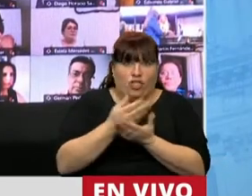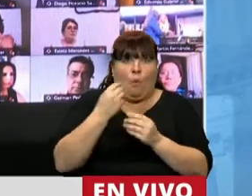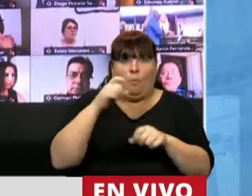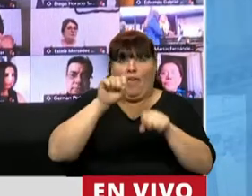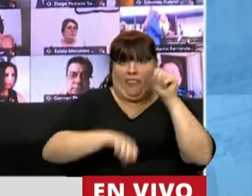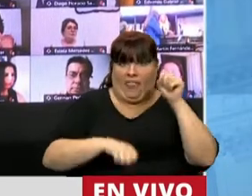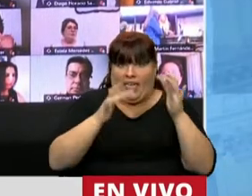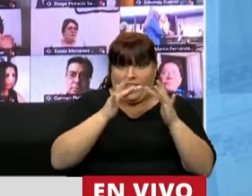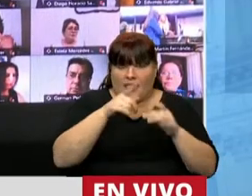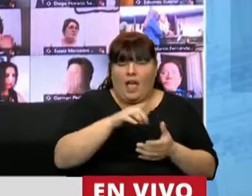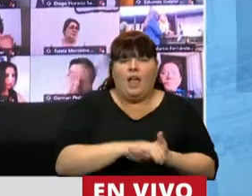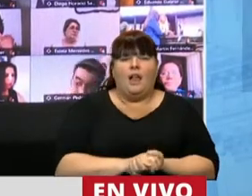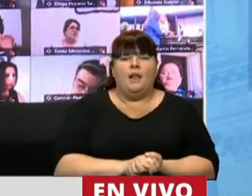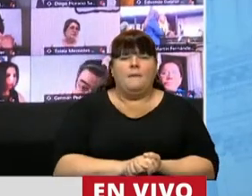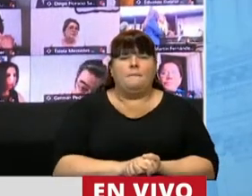desconexión digital,